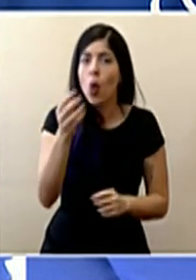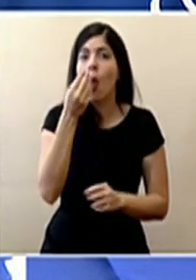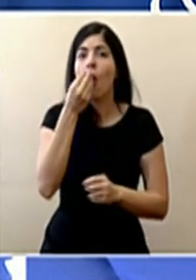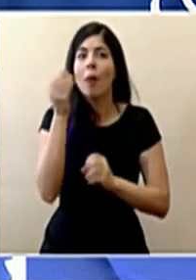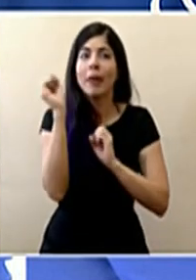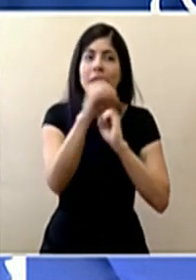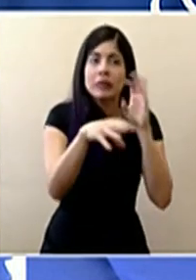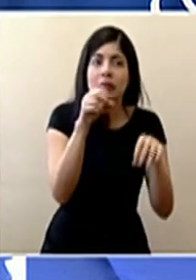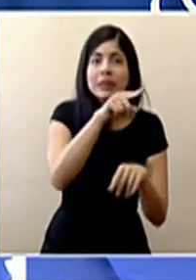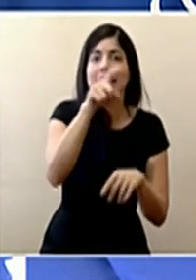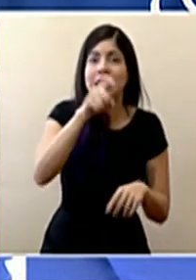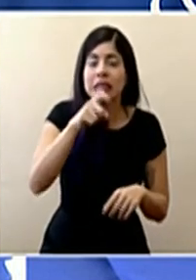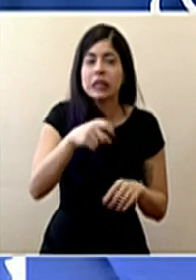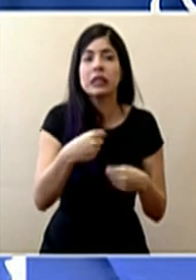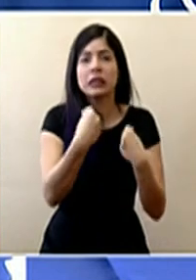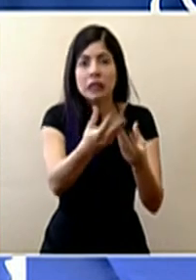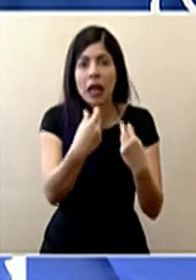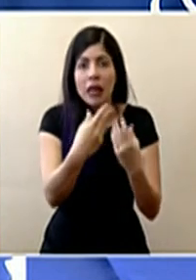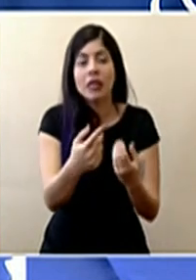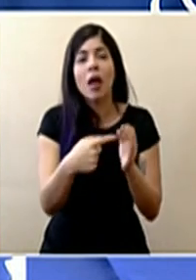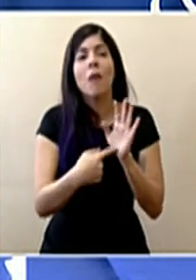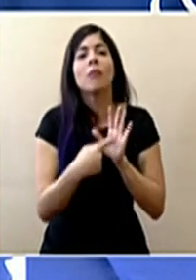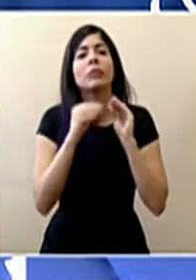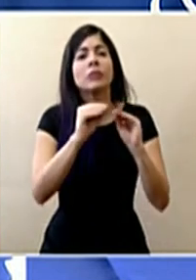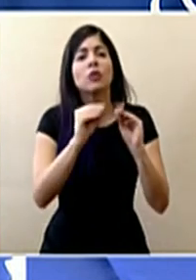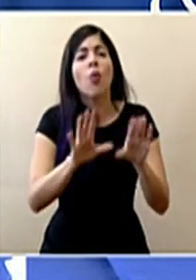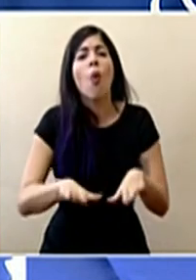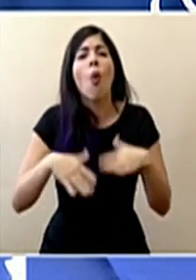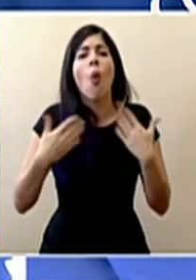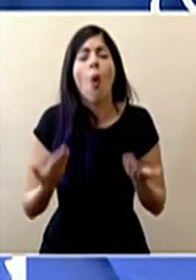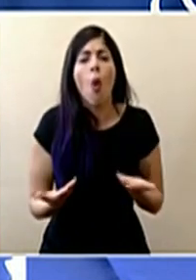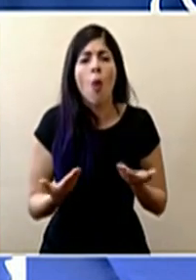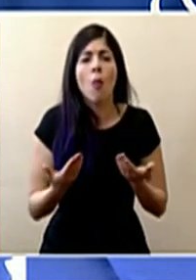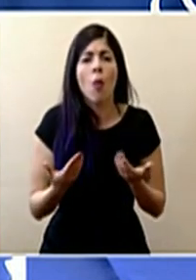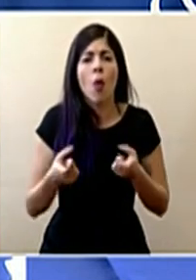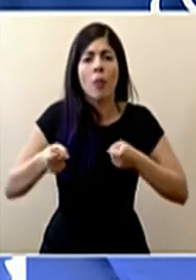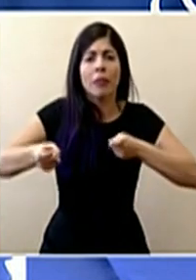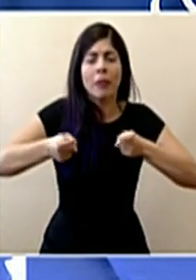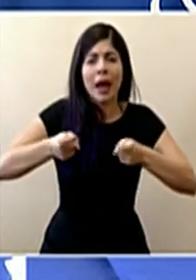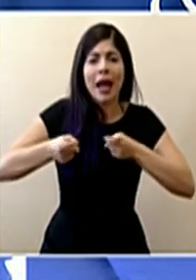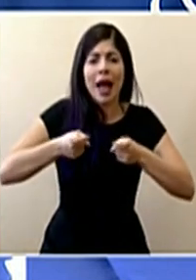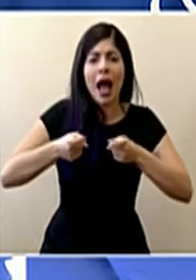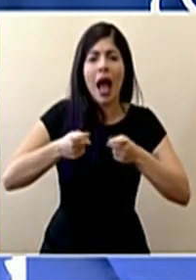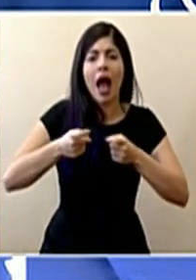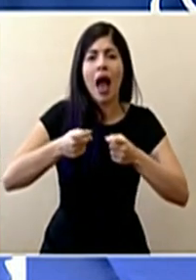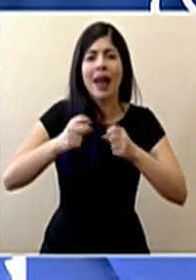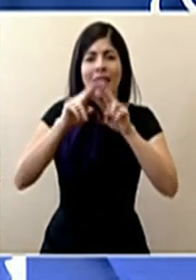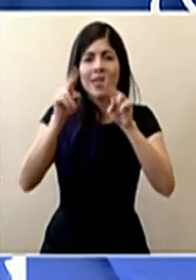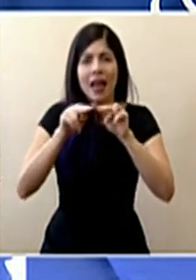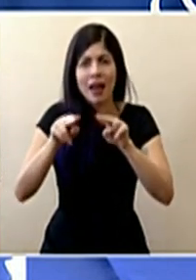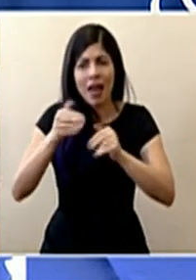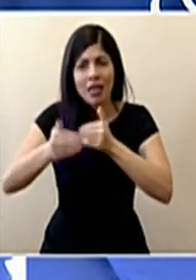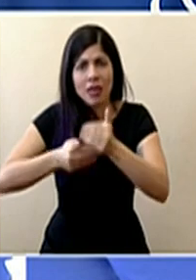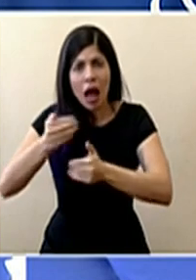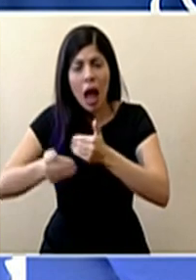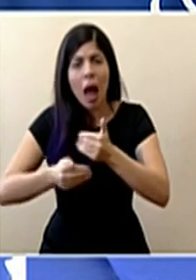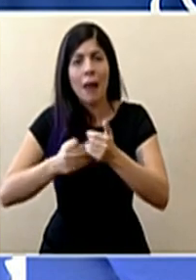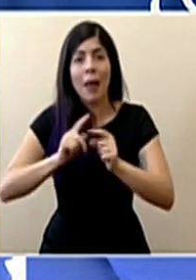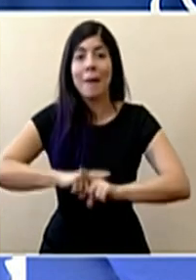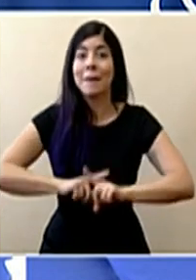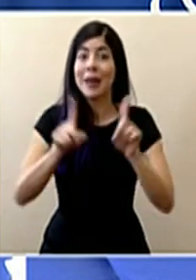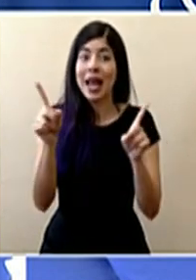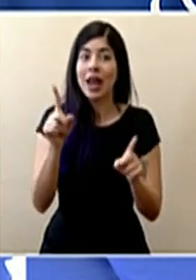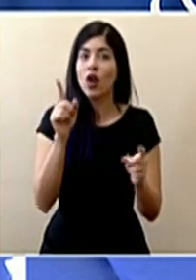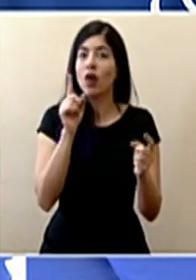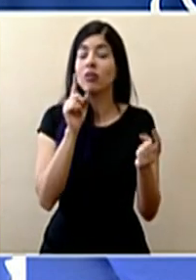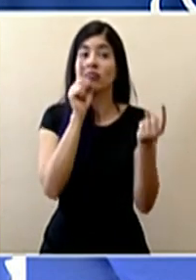la comida, lo que ellos ocupen, enseñarles cómo usar o hacerles, ayudarles cómo manejar los trámites virtuales, pero no